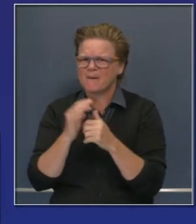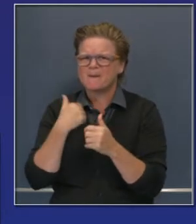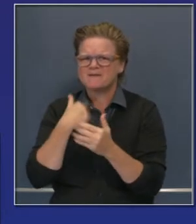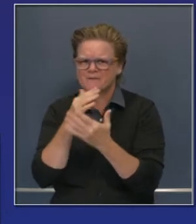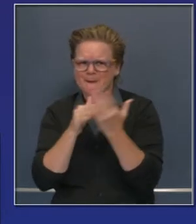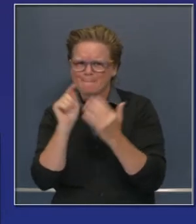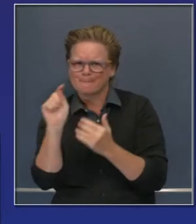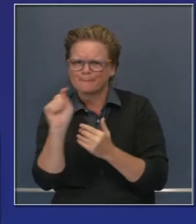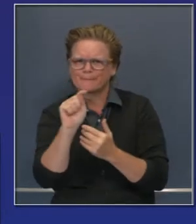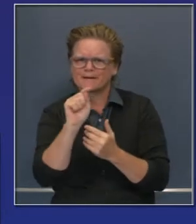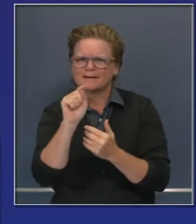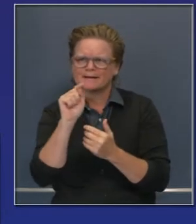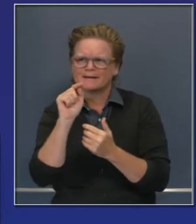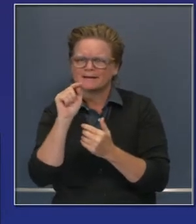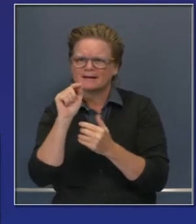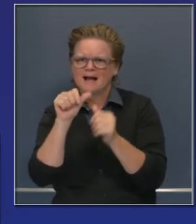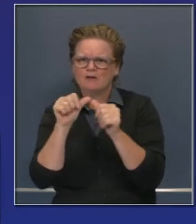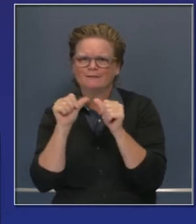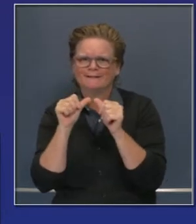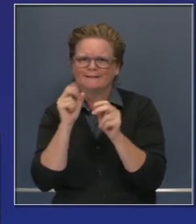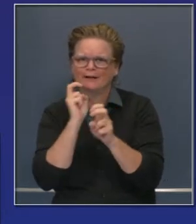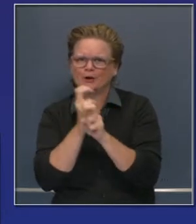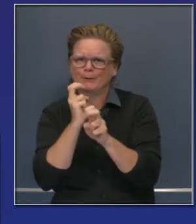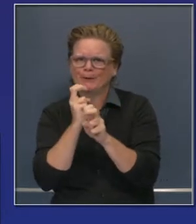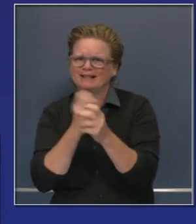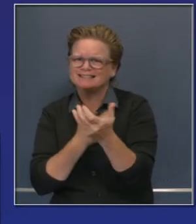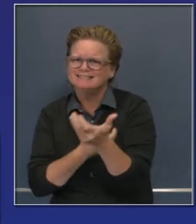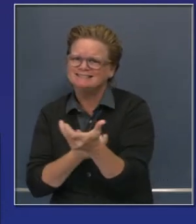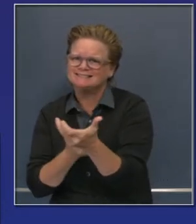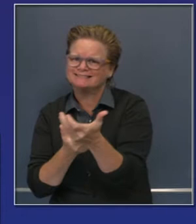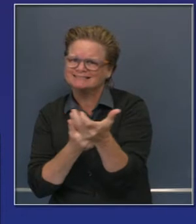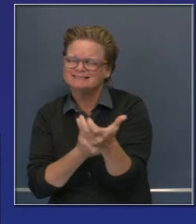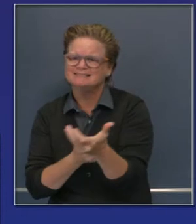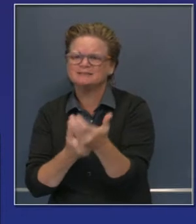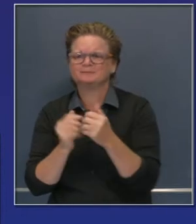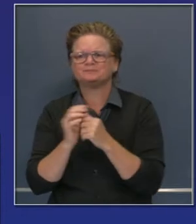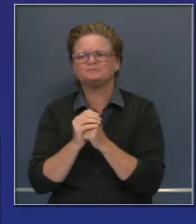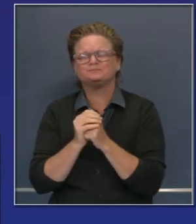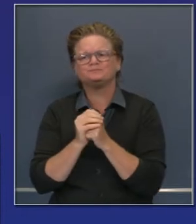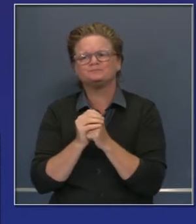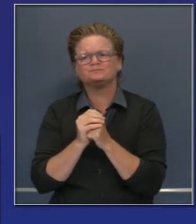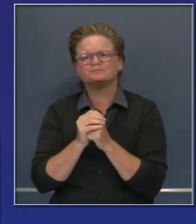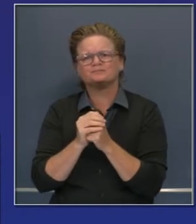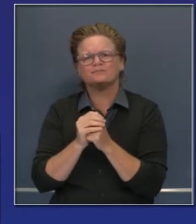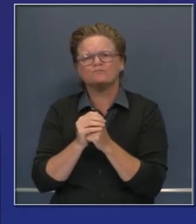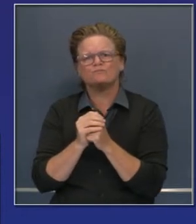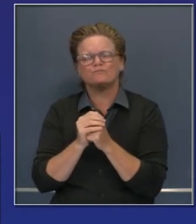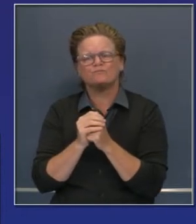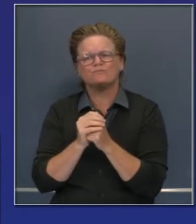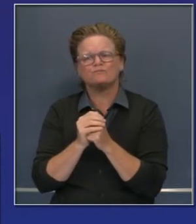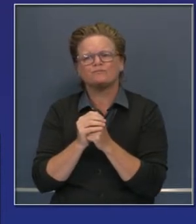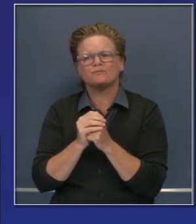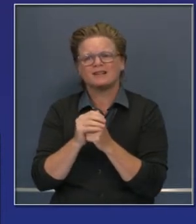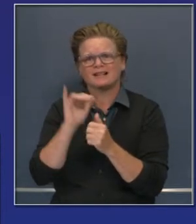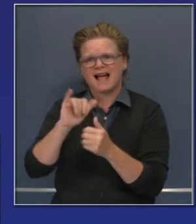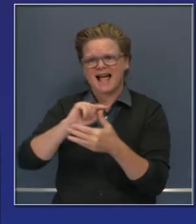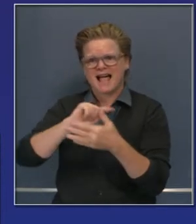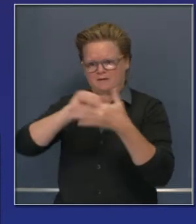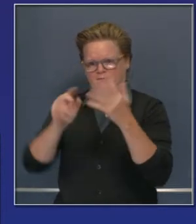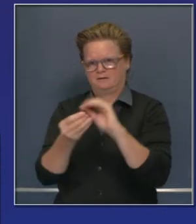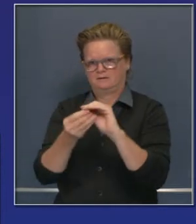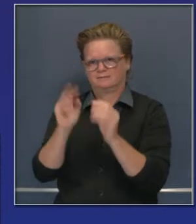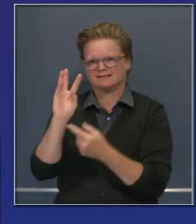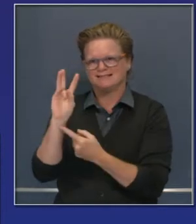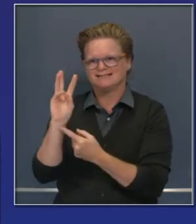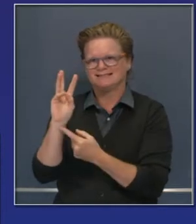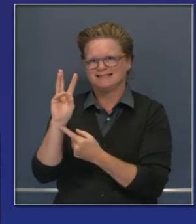terco en terreno difícil para combatirlo. Unos 6,000 acres han sido quemados en ese. Son los